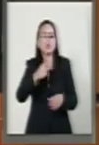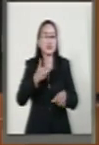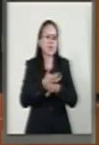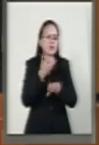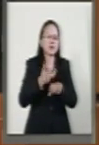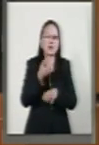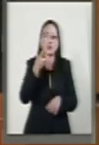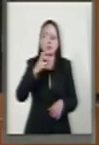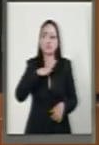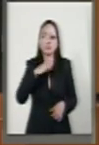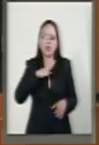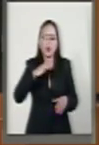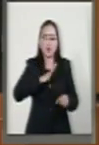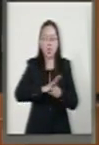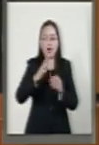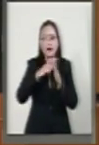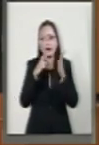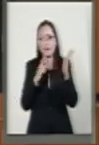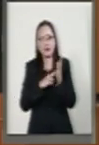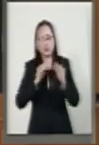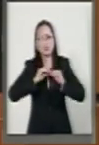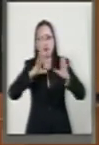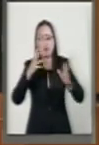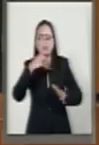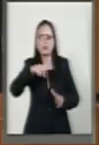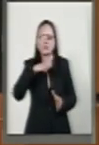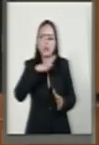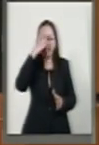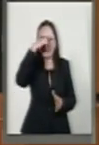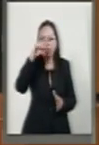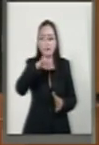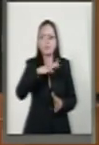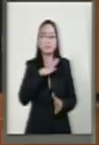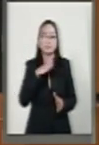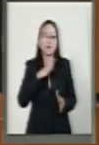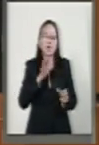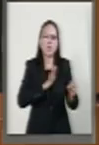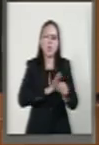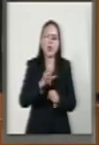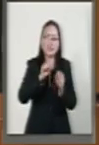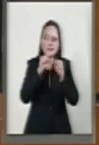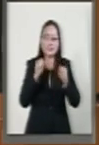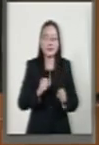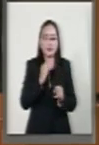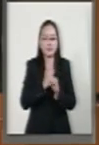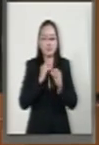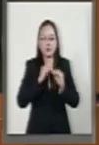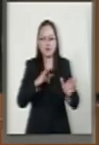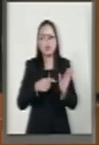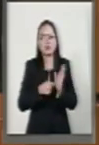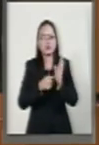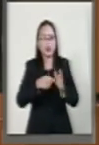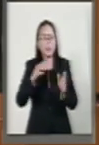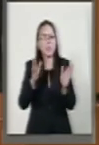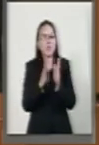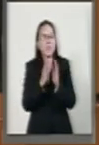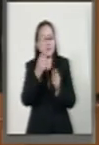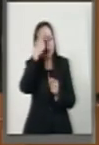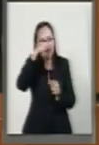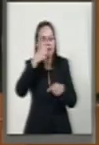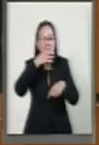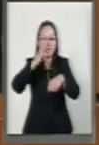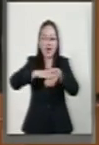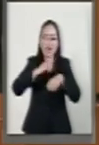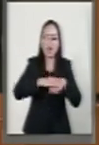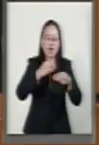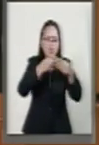lineamientos claros para poder contar un financiamiento y se crea un sistema de información y semaforización a través de los cuales